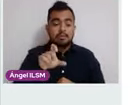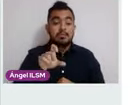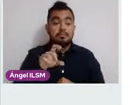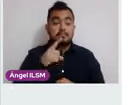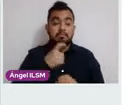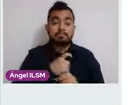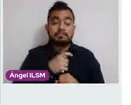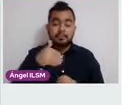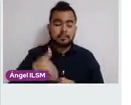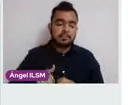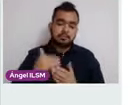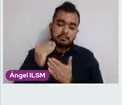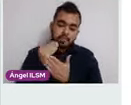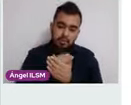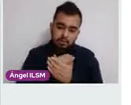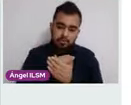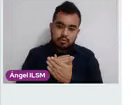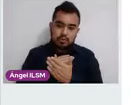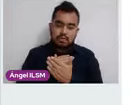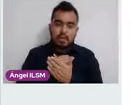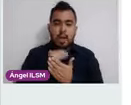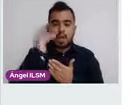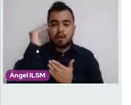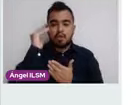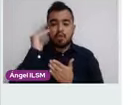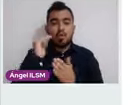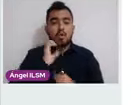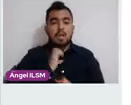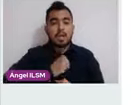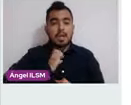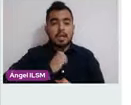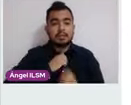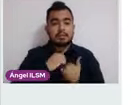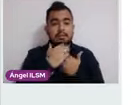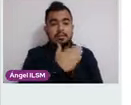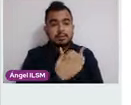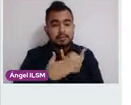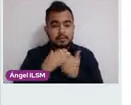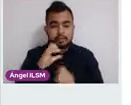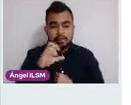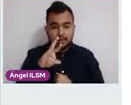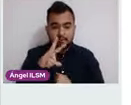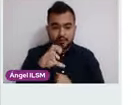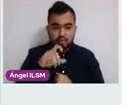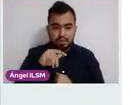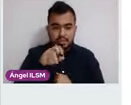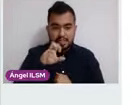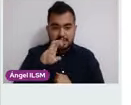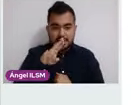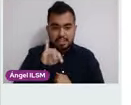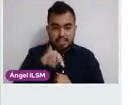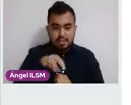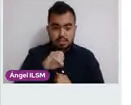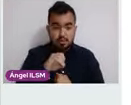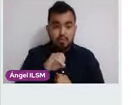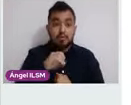grado y un cáncer cervicouterino. Para que esto ocurra, tienen que pasar aproximadamente 10 años.